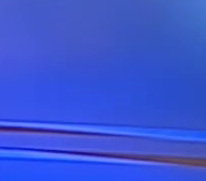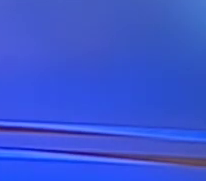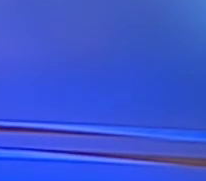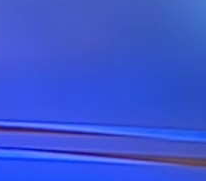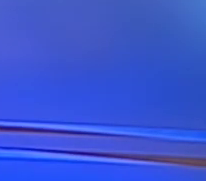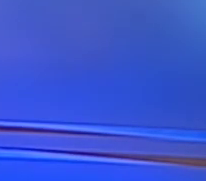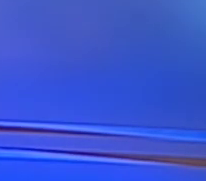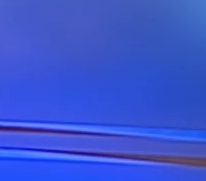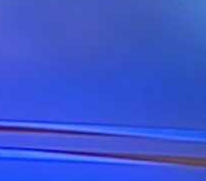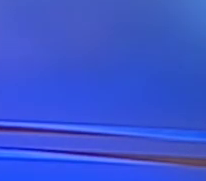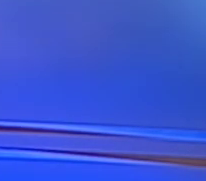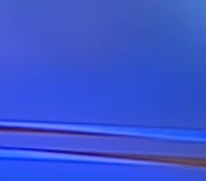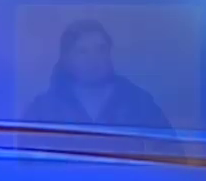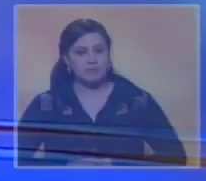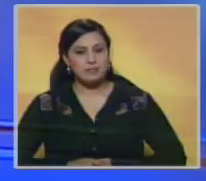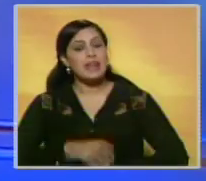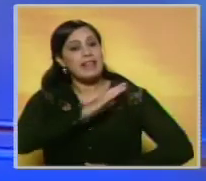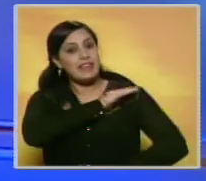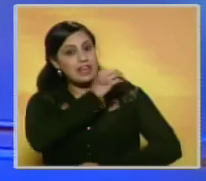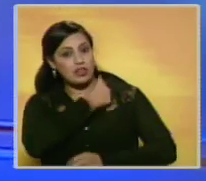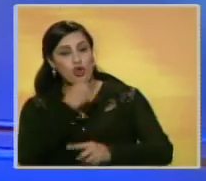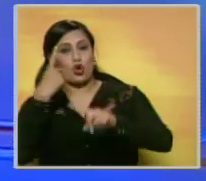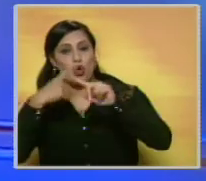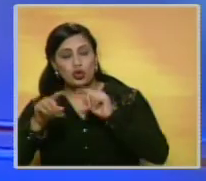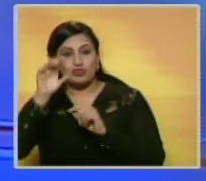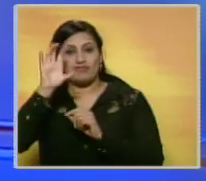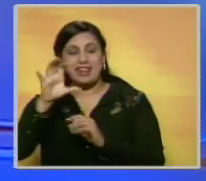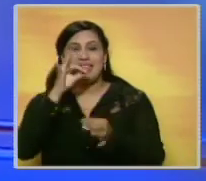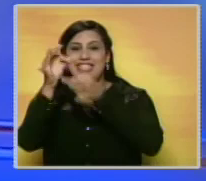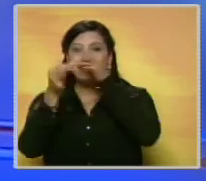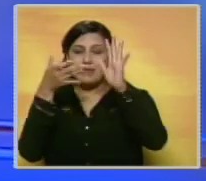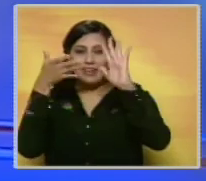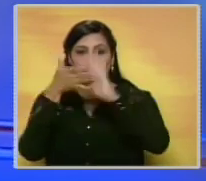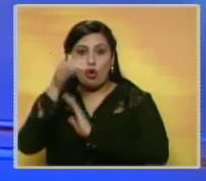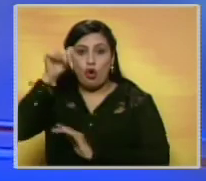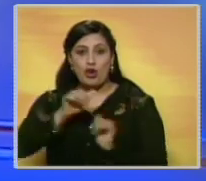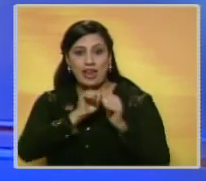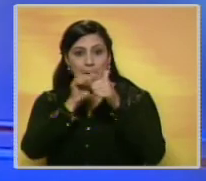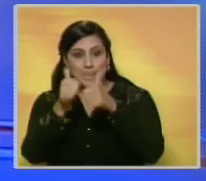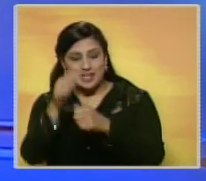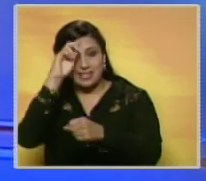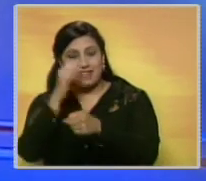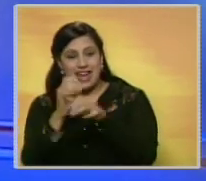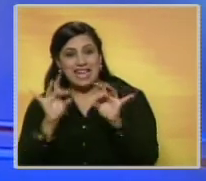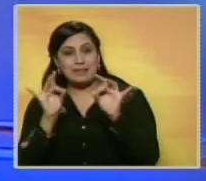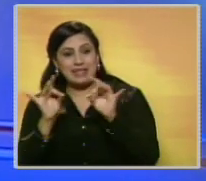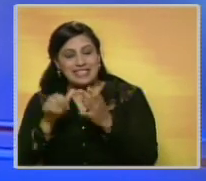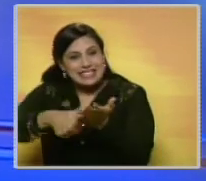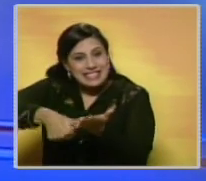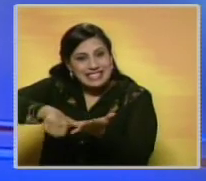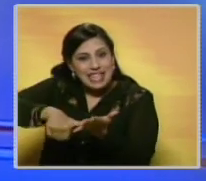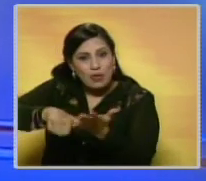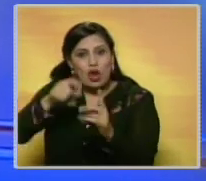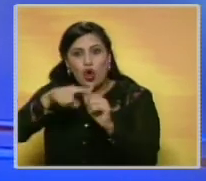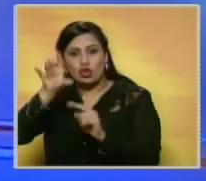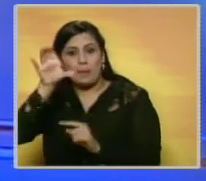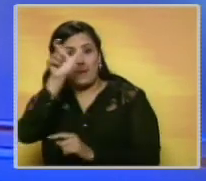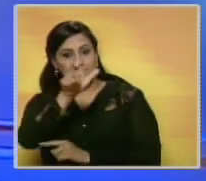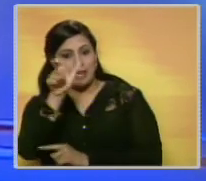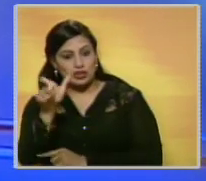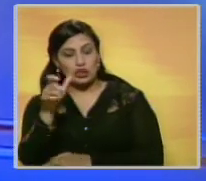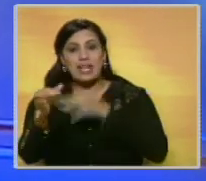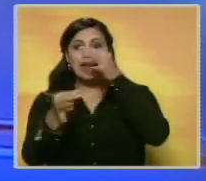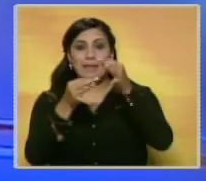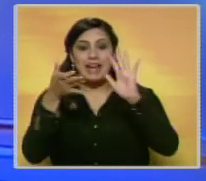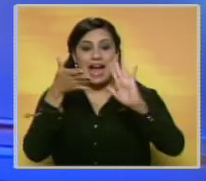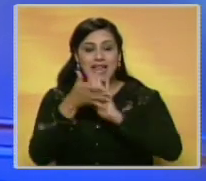El director de extranjería del SAIME, Douglas Mireles, informó que desde hoy comienza la jornada especial de cedulación para extranjeros, tal y